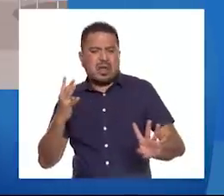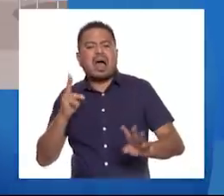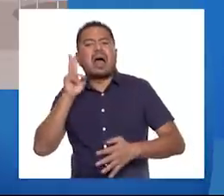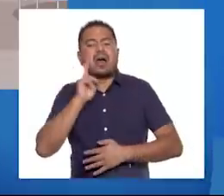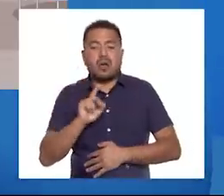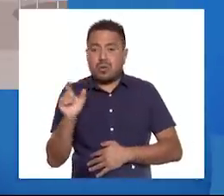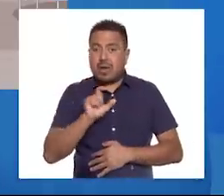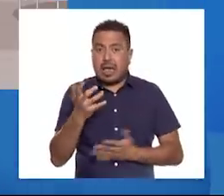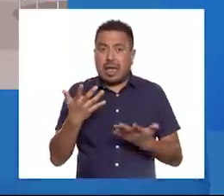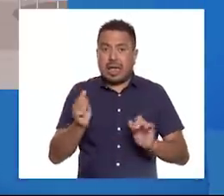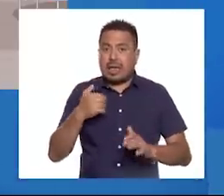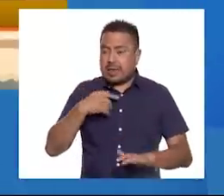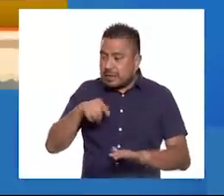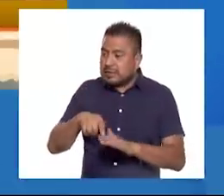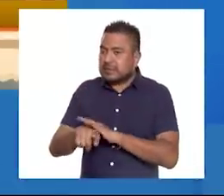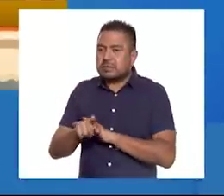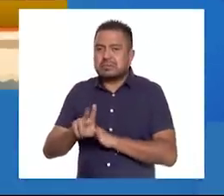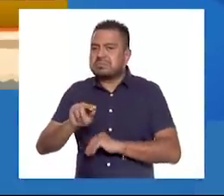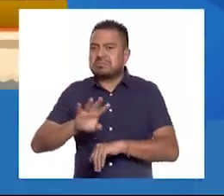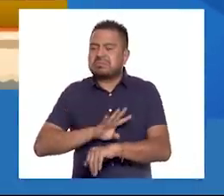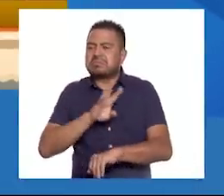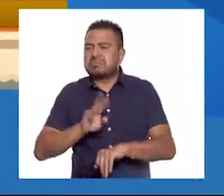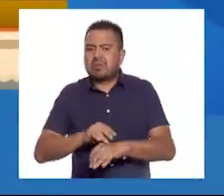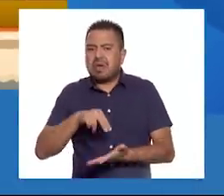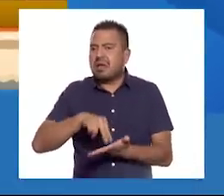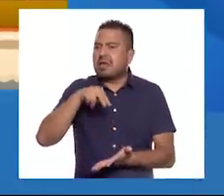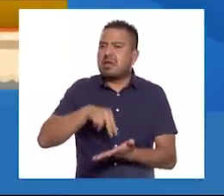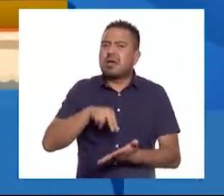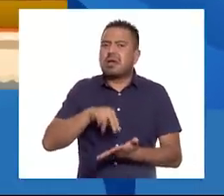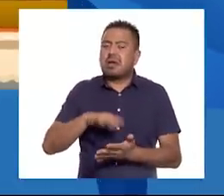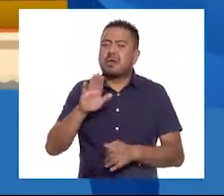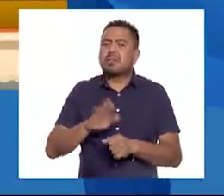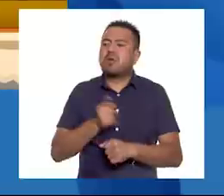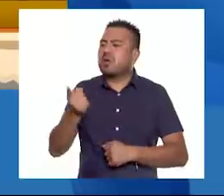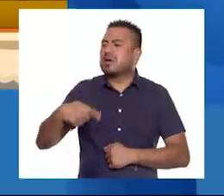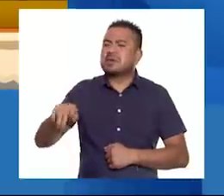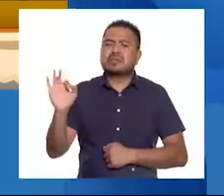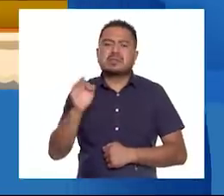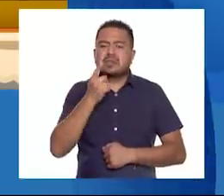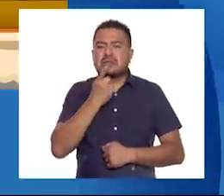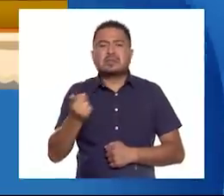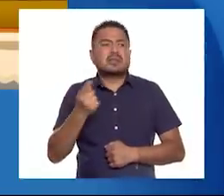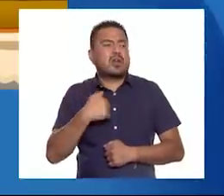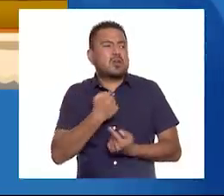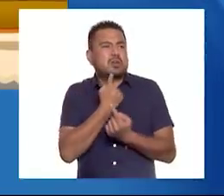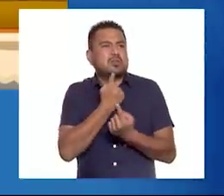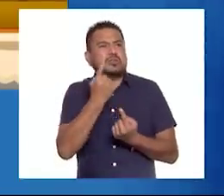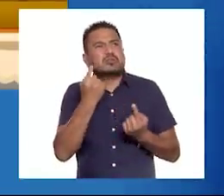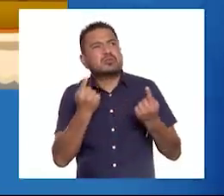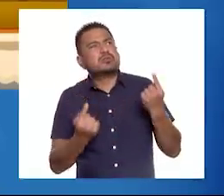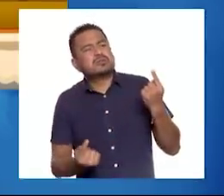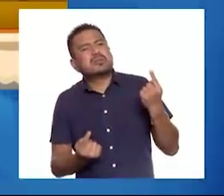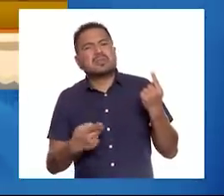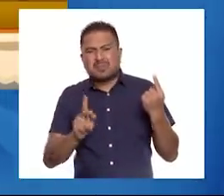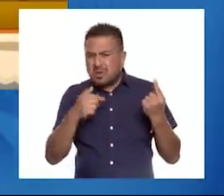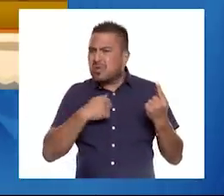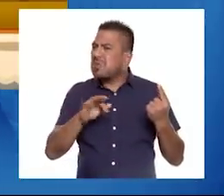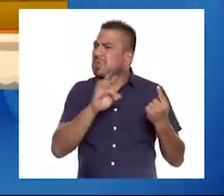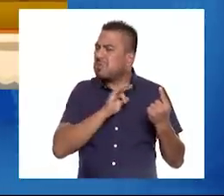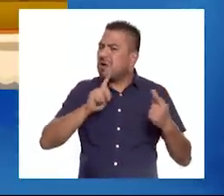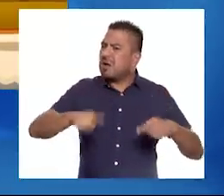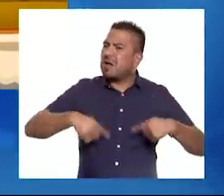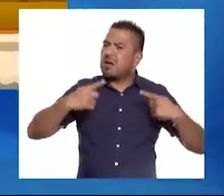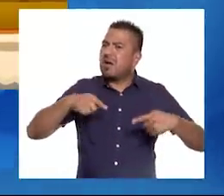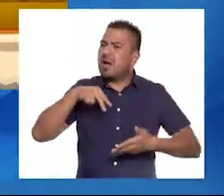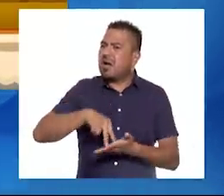Cuando ya iba a llegar, no me dejaron saltar porque según ellos soy muy chiquita. Pero yo sí puedo saltar la